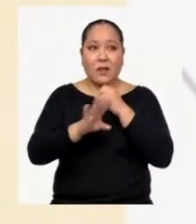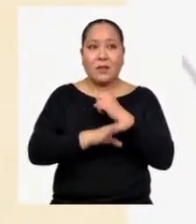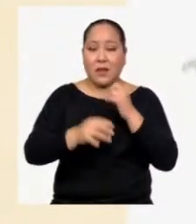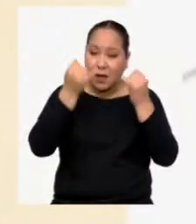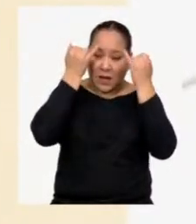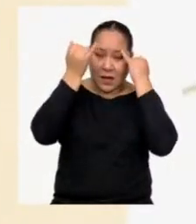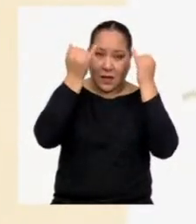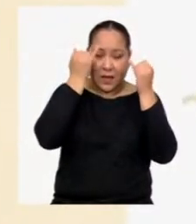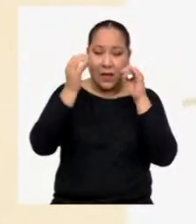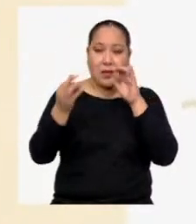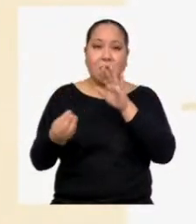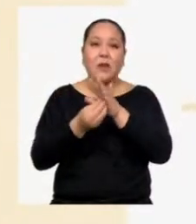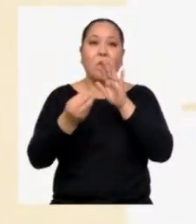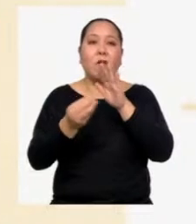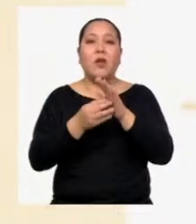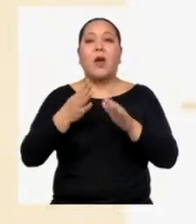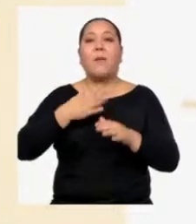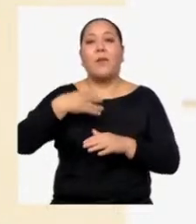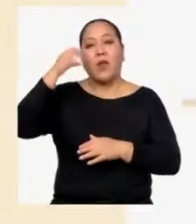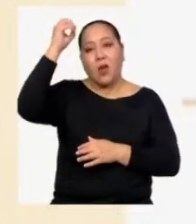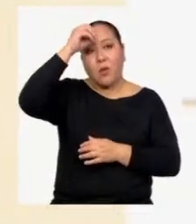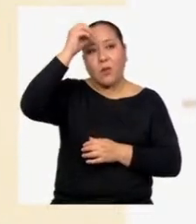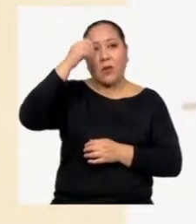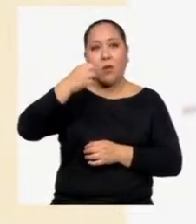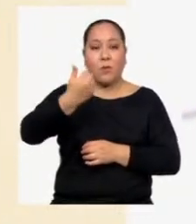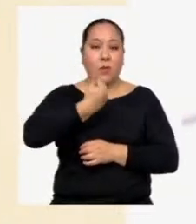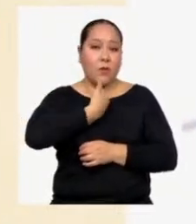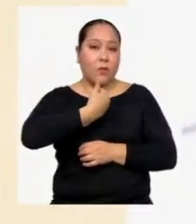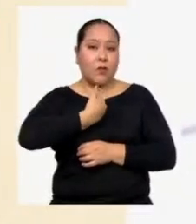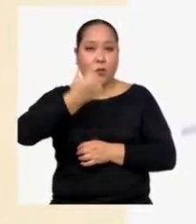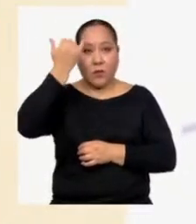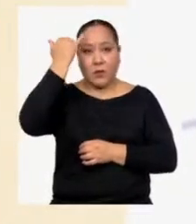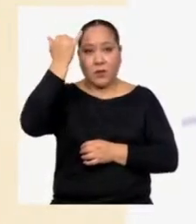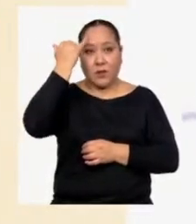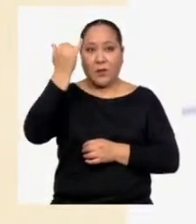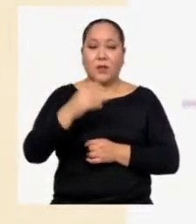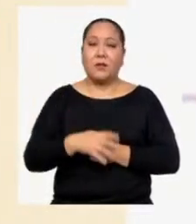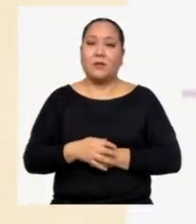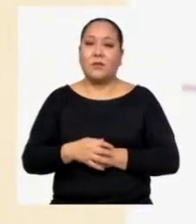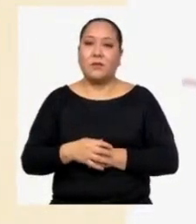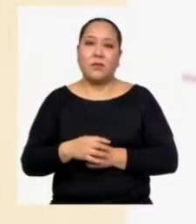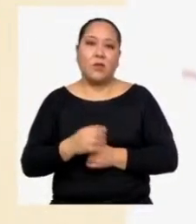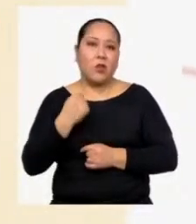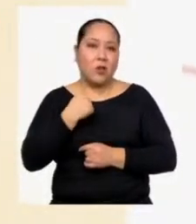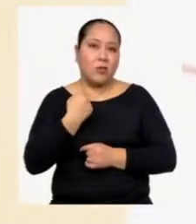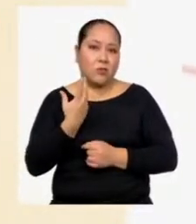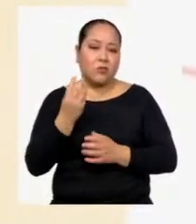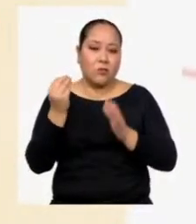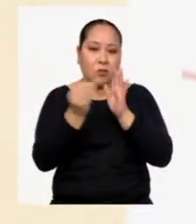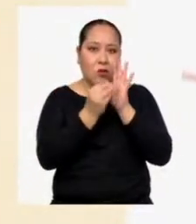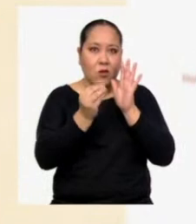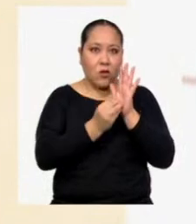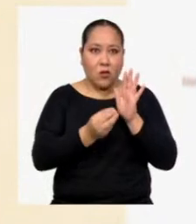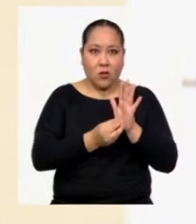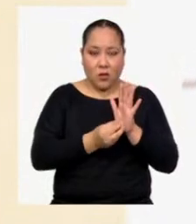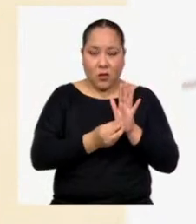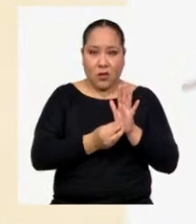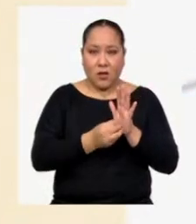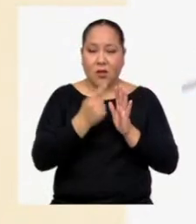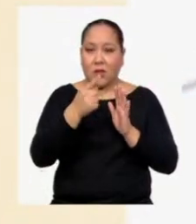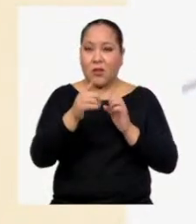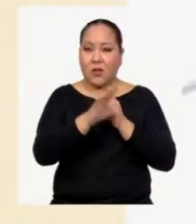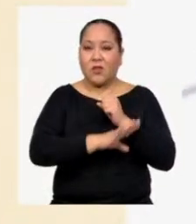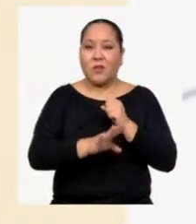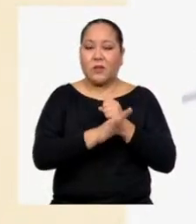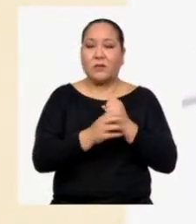sobre las que se va a apoyar mi opinión Mis propias ideas Es decir, coloqué datos de la lectura que sirvieron de base